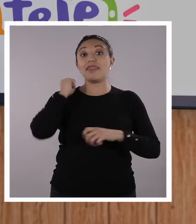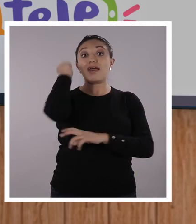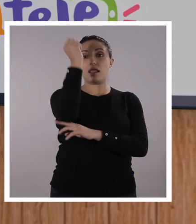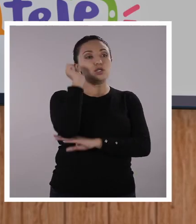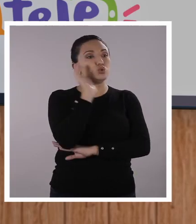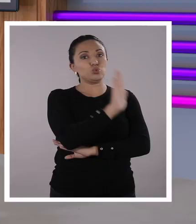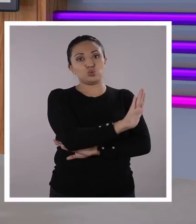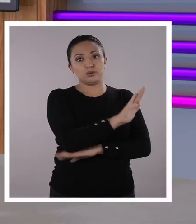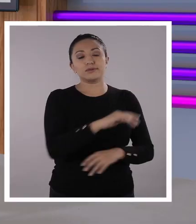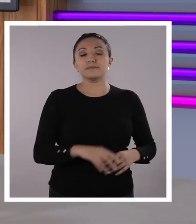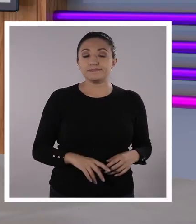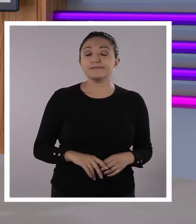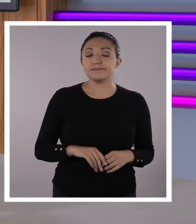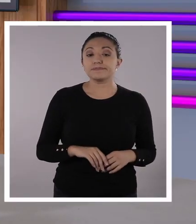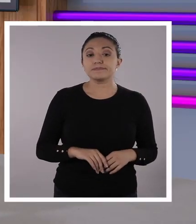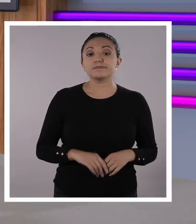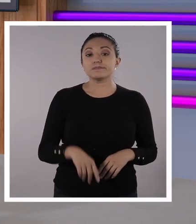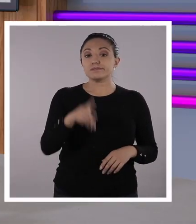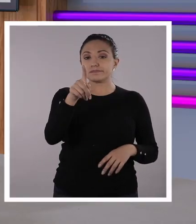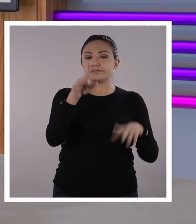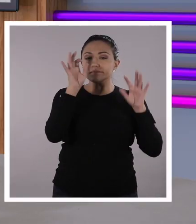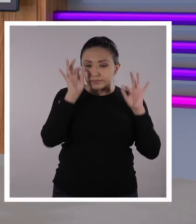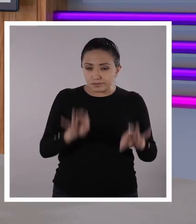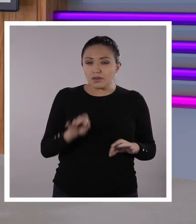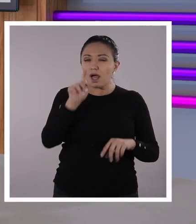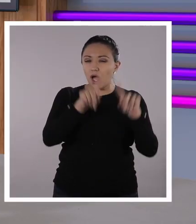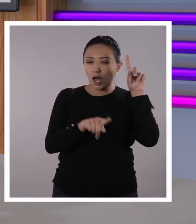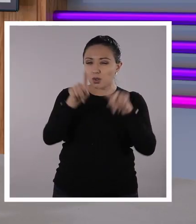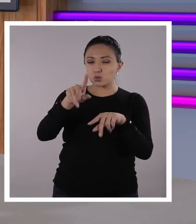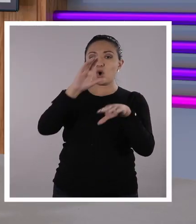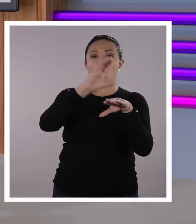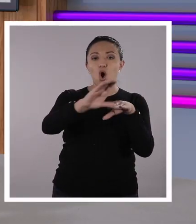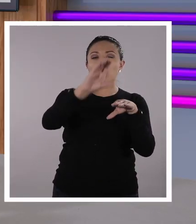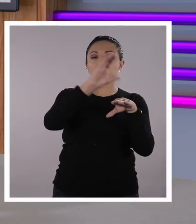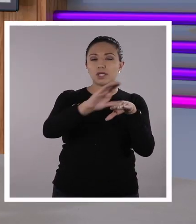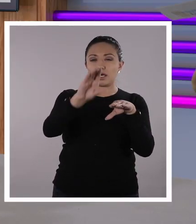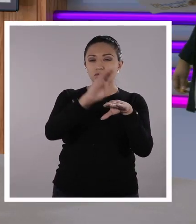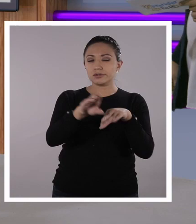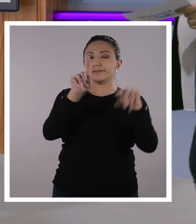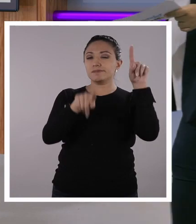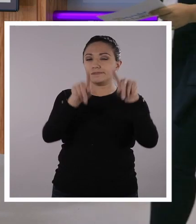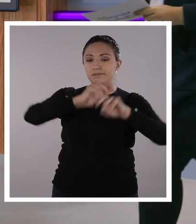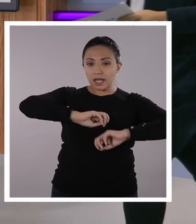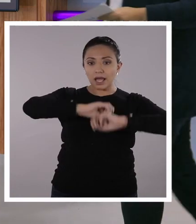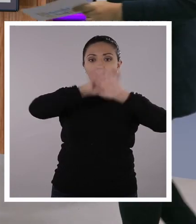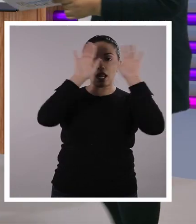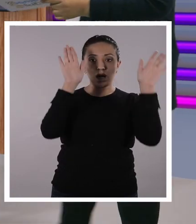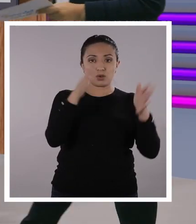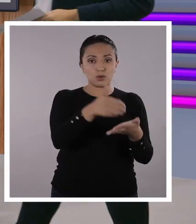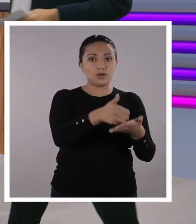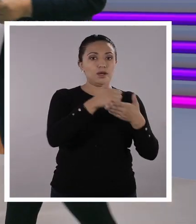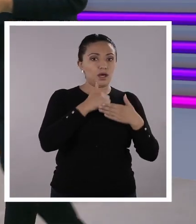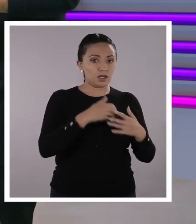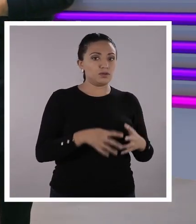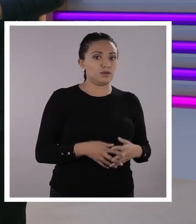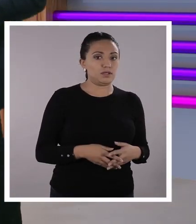importante. Yo estoy seguro que la profe tiene algunos conceptos claros que nos van a ayudar para que esto sea un poquito más fácil.